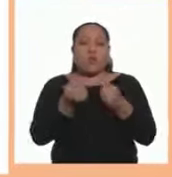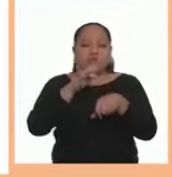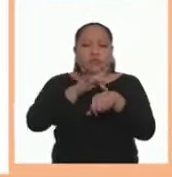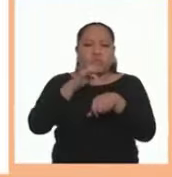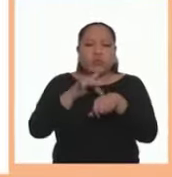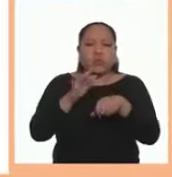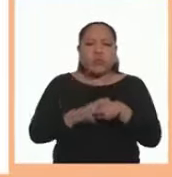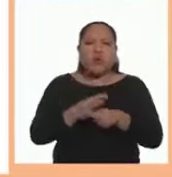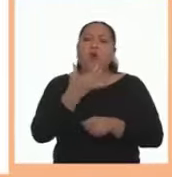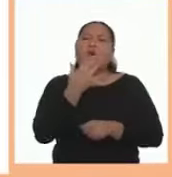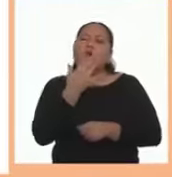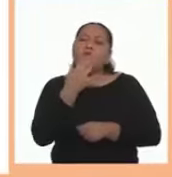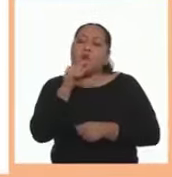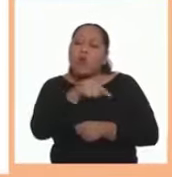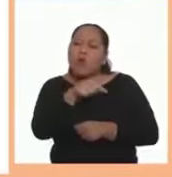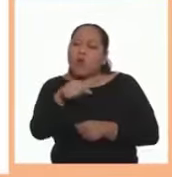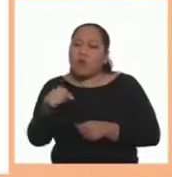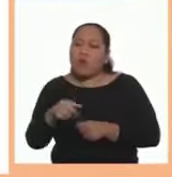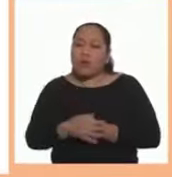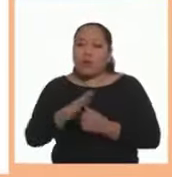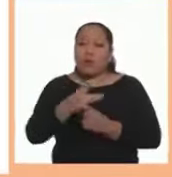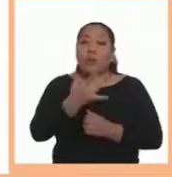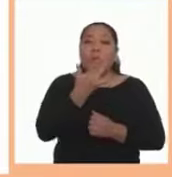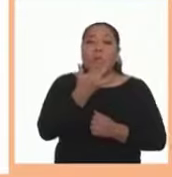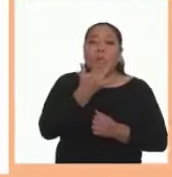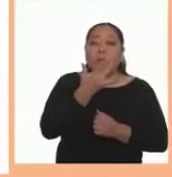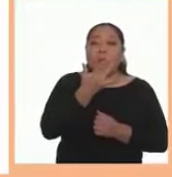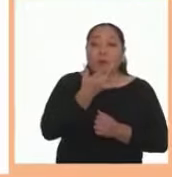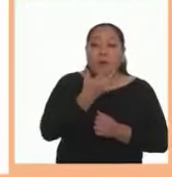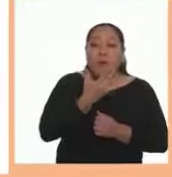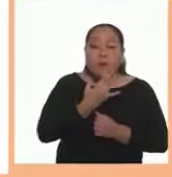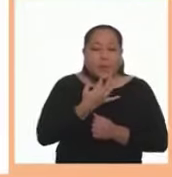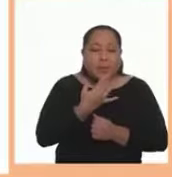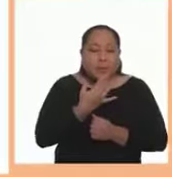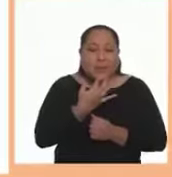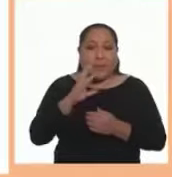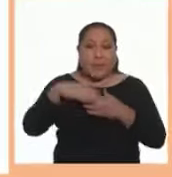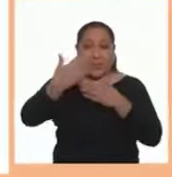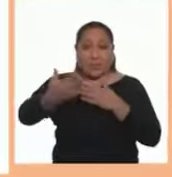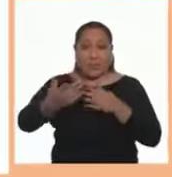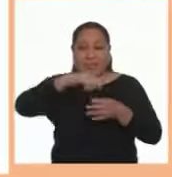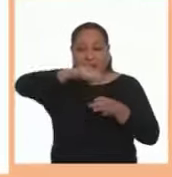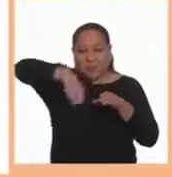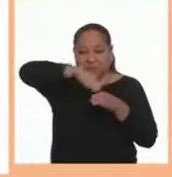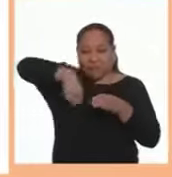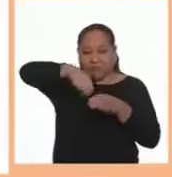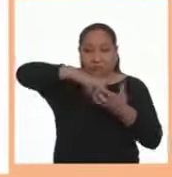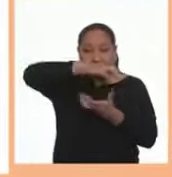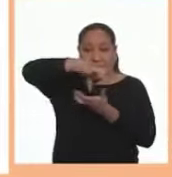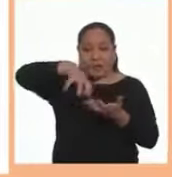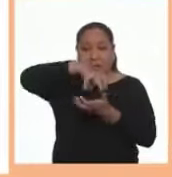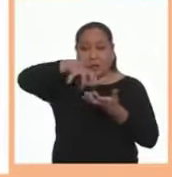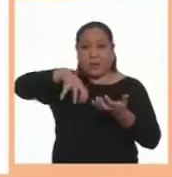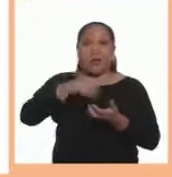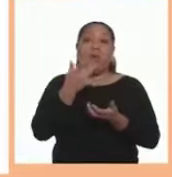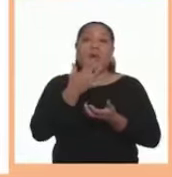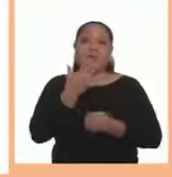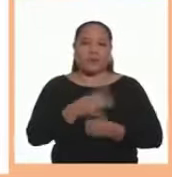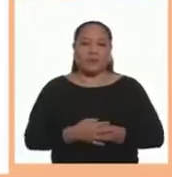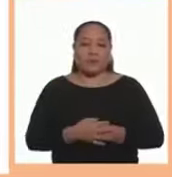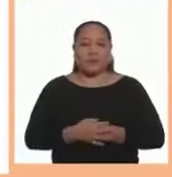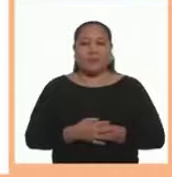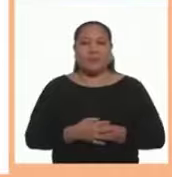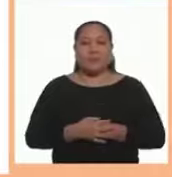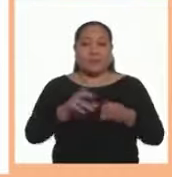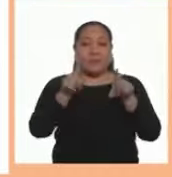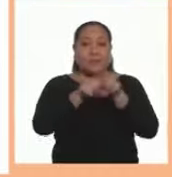textura Qué color tienen Luego los probará Cuando ya estén Cocidos Y mezclados En